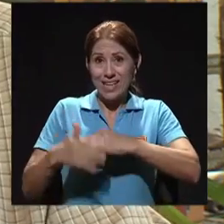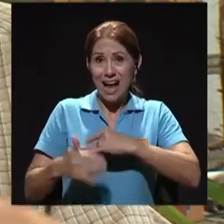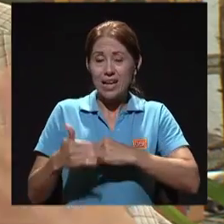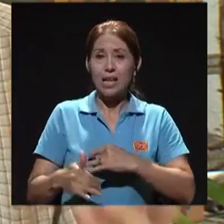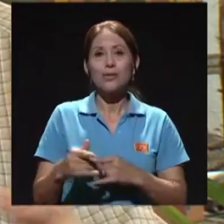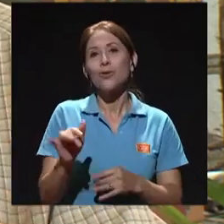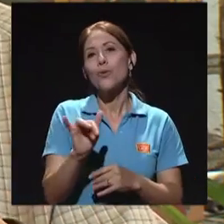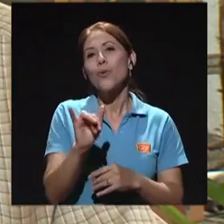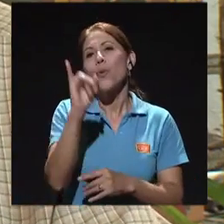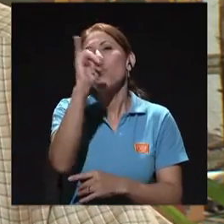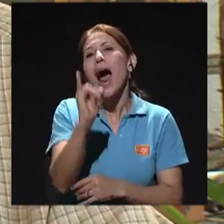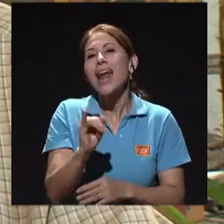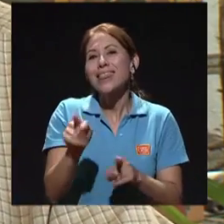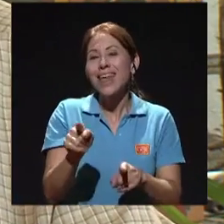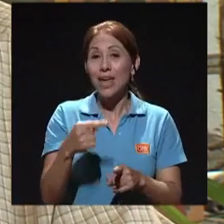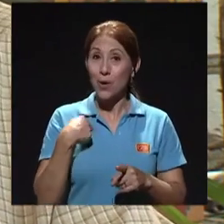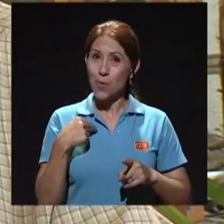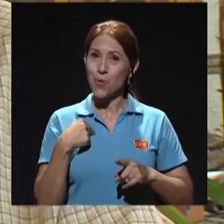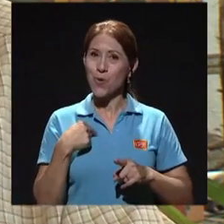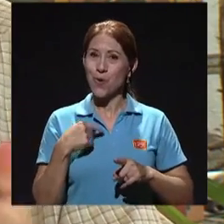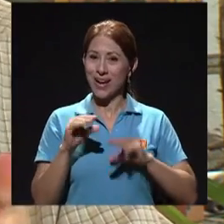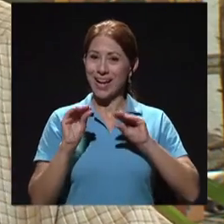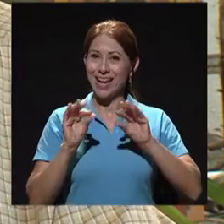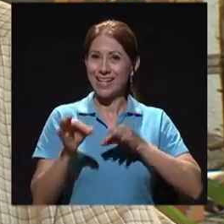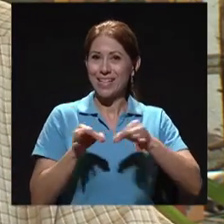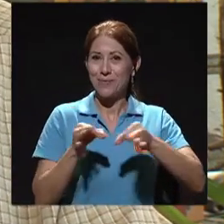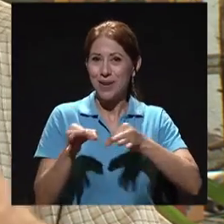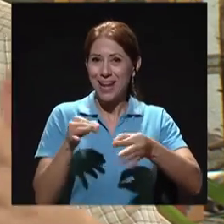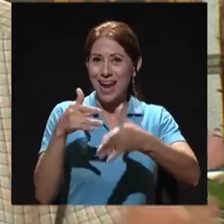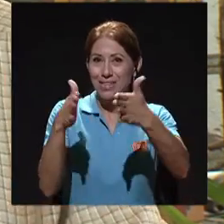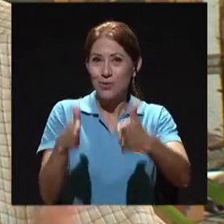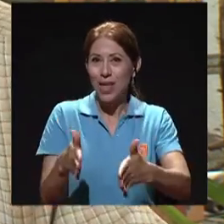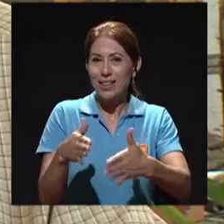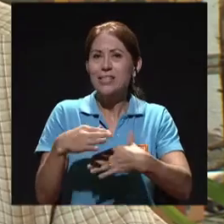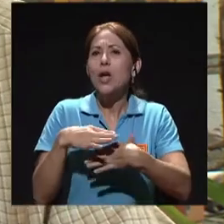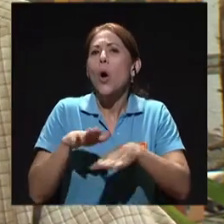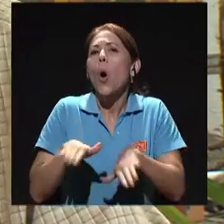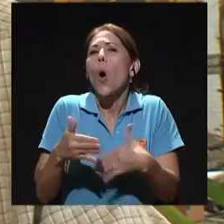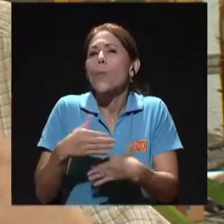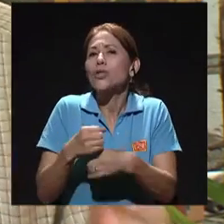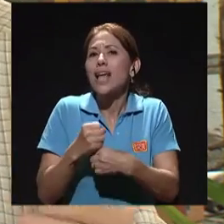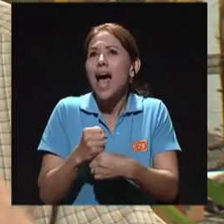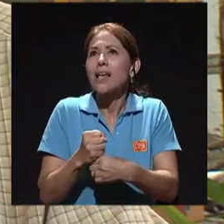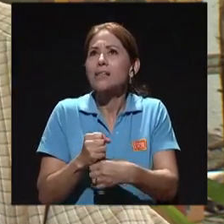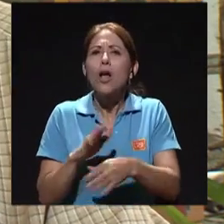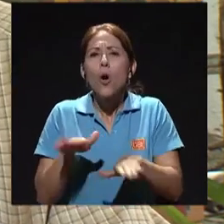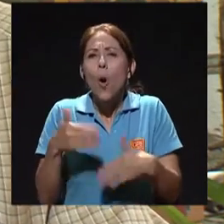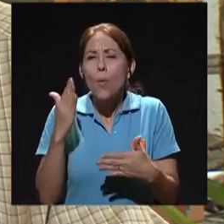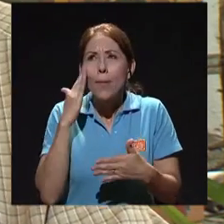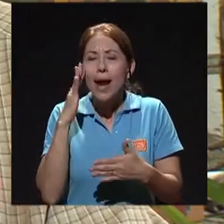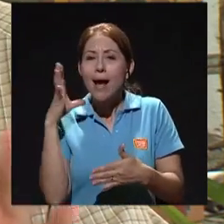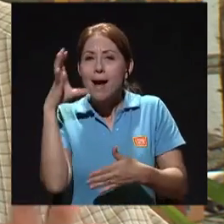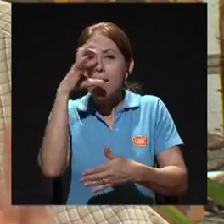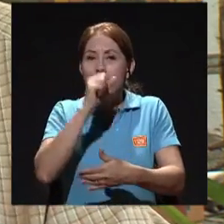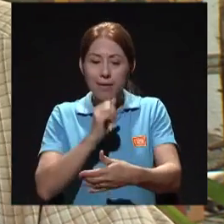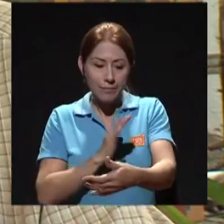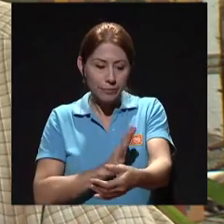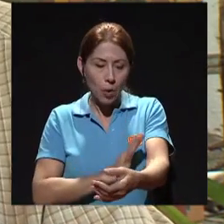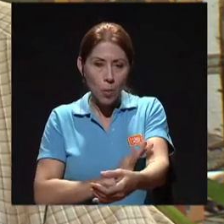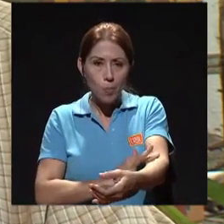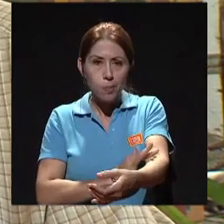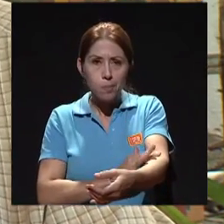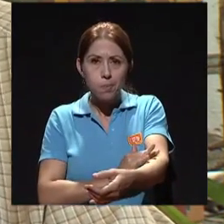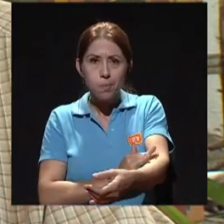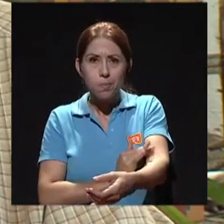uno les explica a los muchachos del curso de hematología, por ejemplo, cómo se hace y cómo se palpa, etcétera, pero solamente